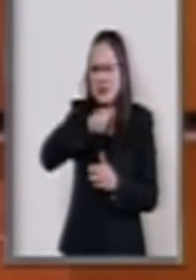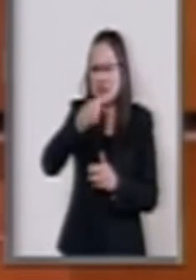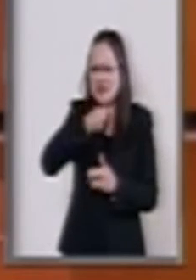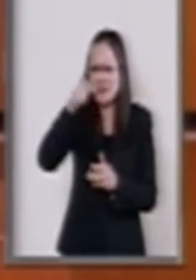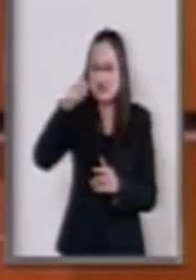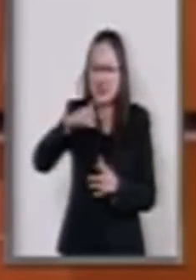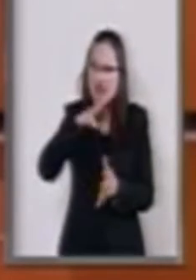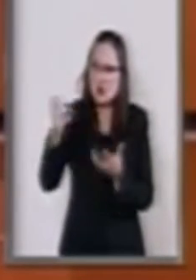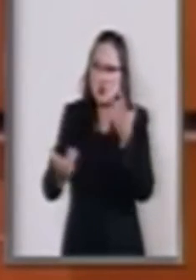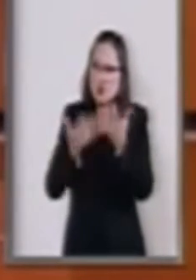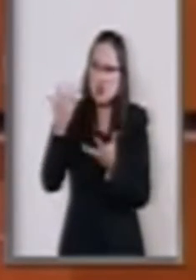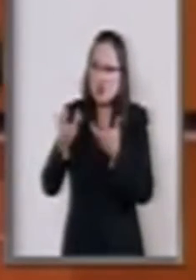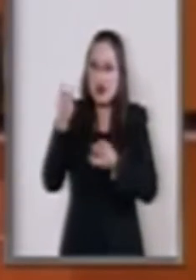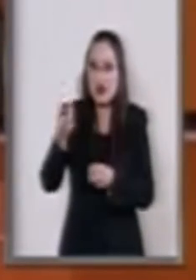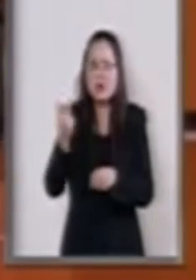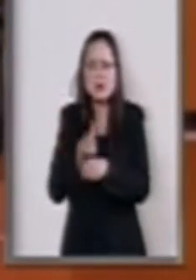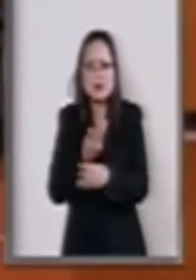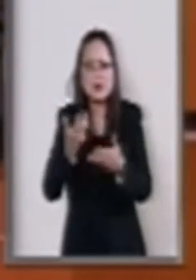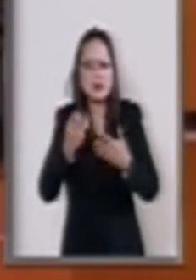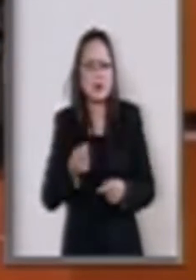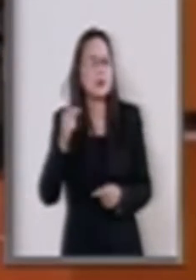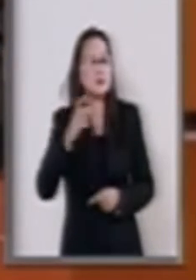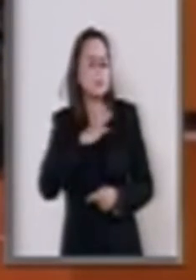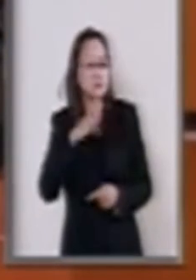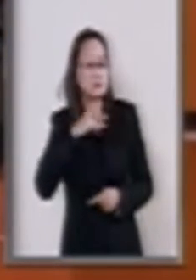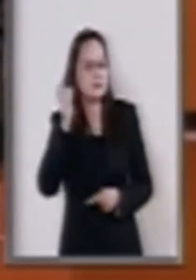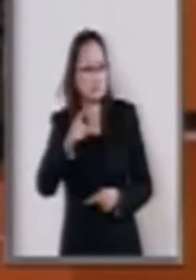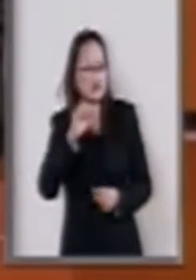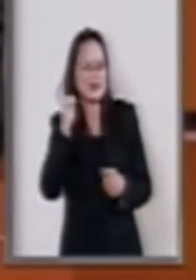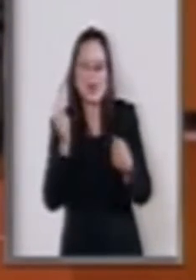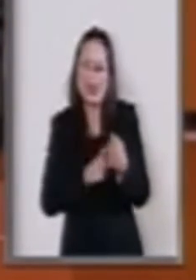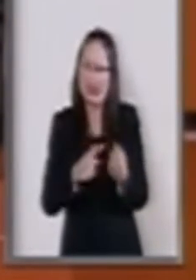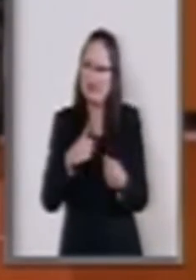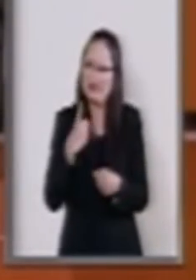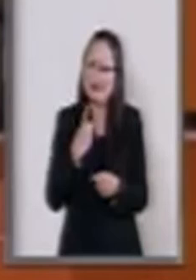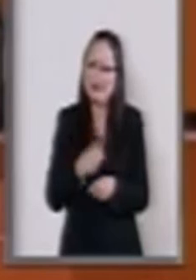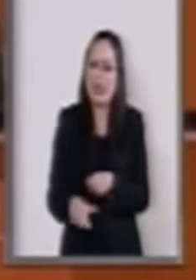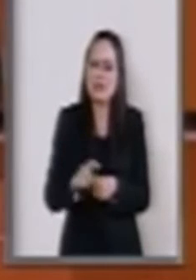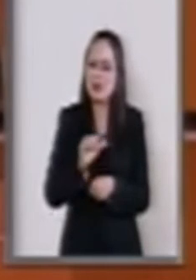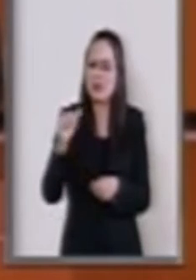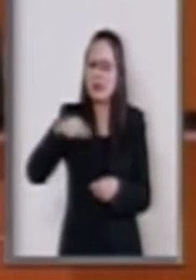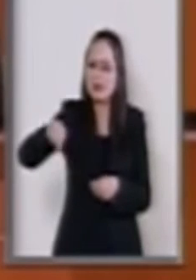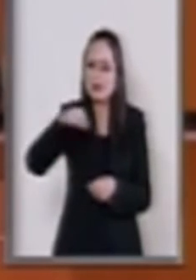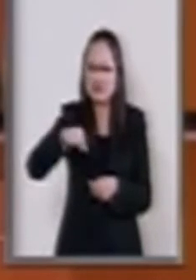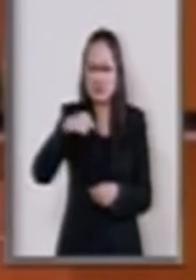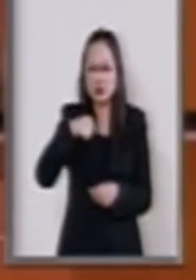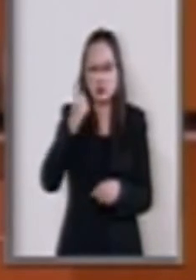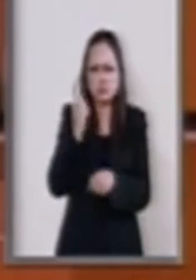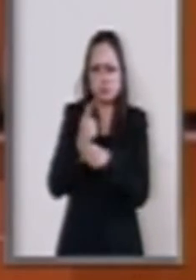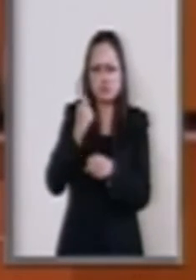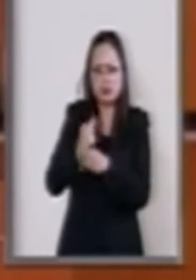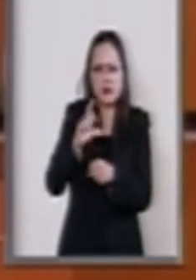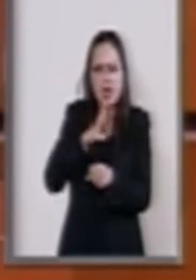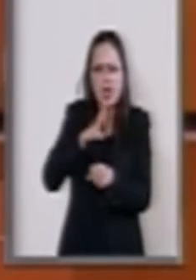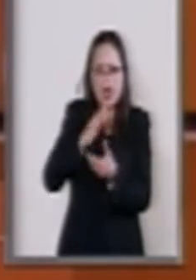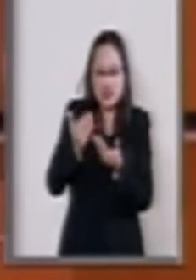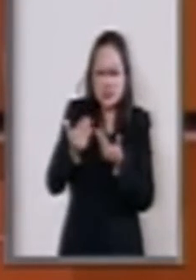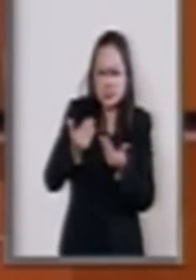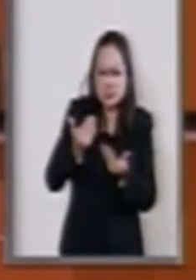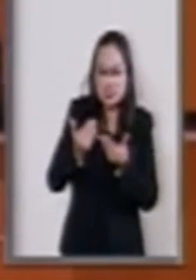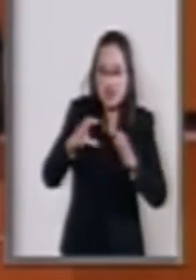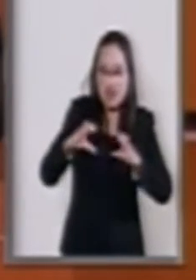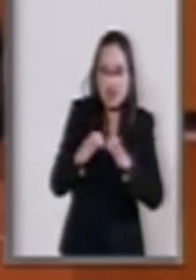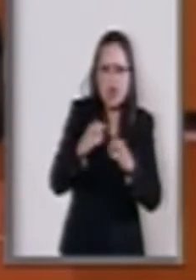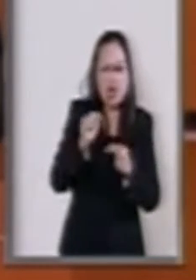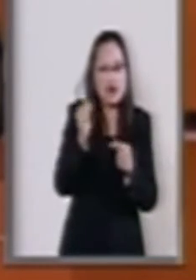en este caso, se trató de acciones dolosas, me di cuenta que si hubiera mediado negligencia,